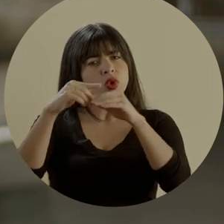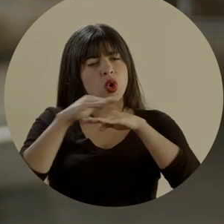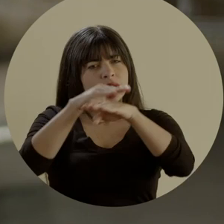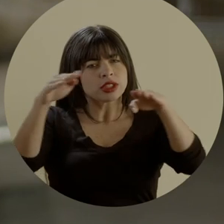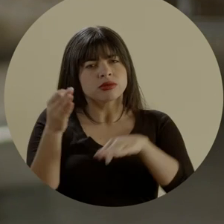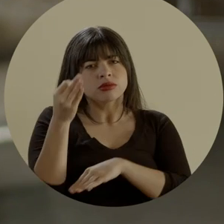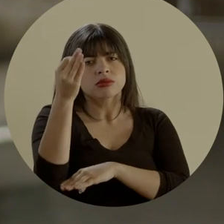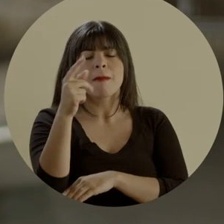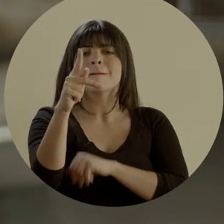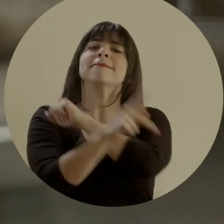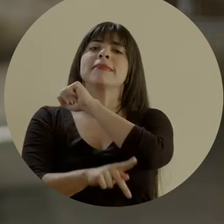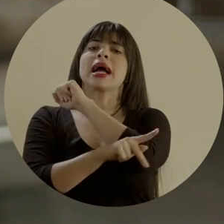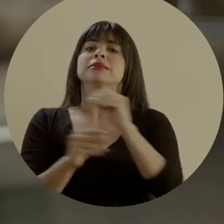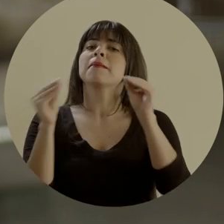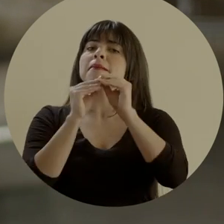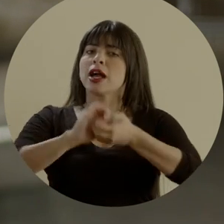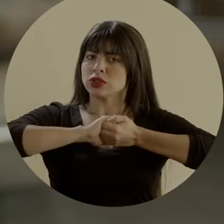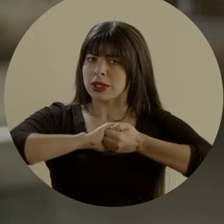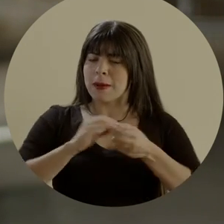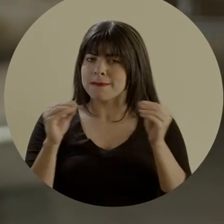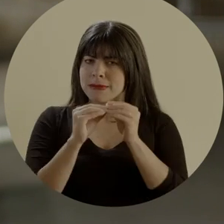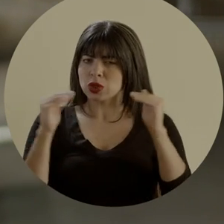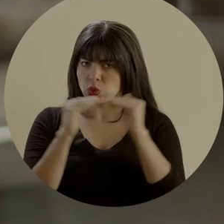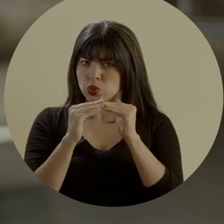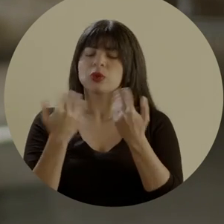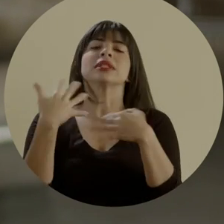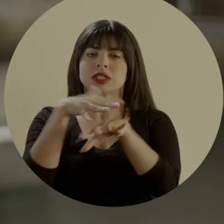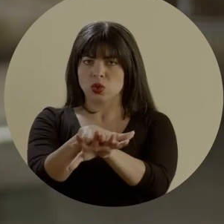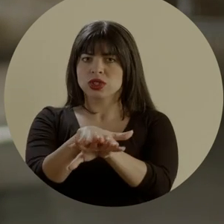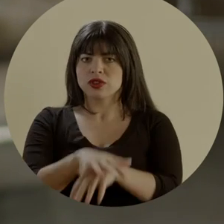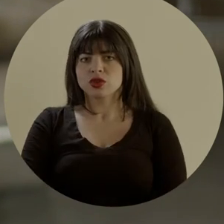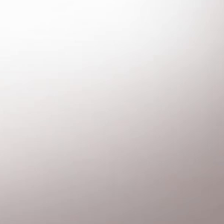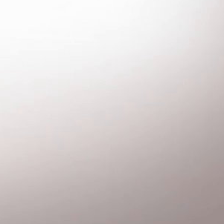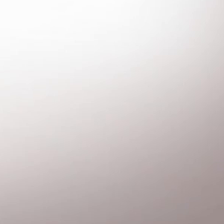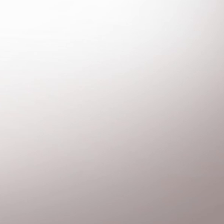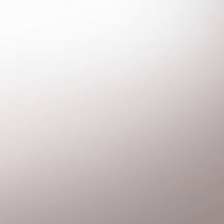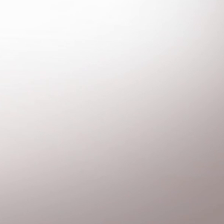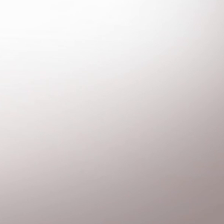lograr un país más solidario, más justo y sobre todo más inclusivo.